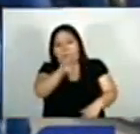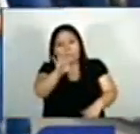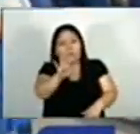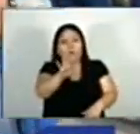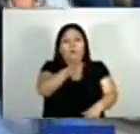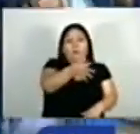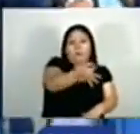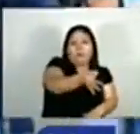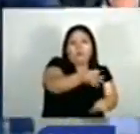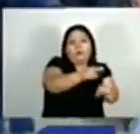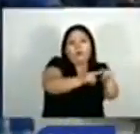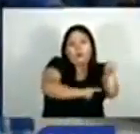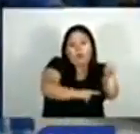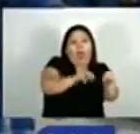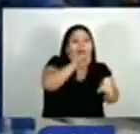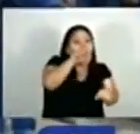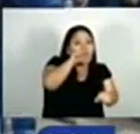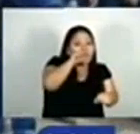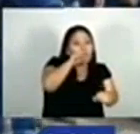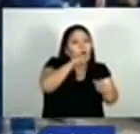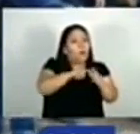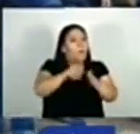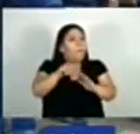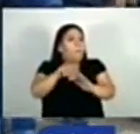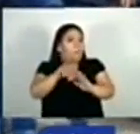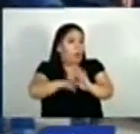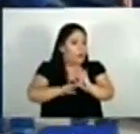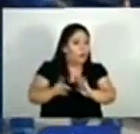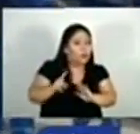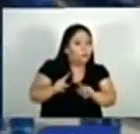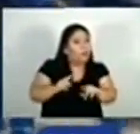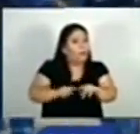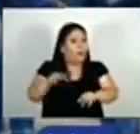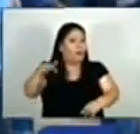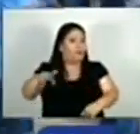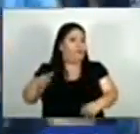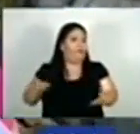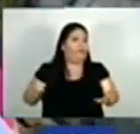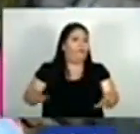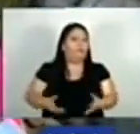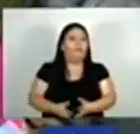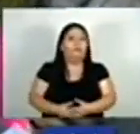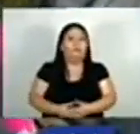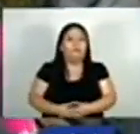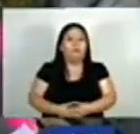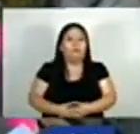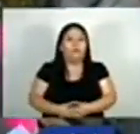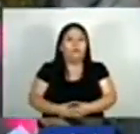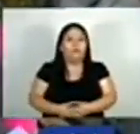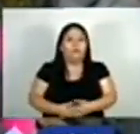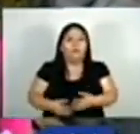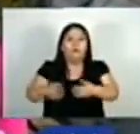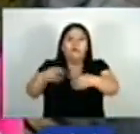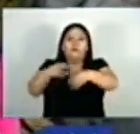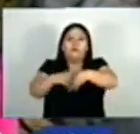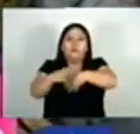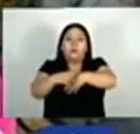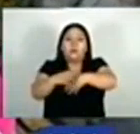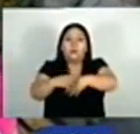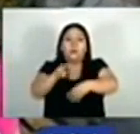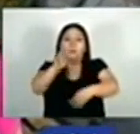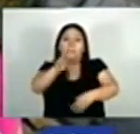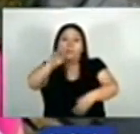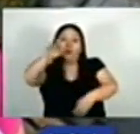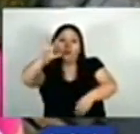centavos, que aún no era un precio cómodo, pero mejor que ahora. Los guisiles acuerdan bien chiquititos y ha